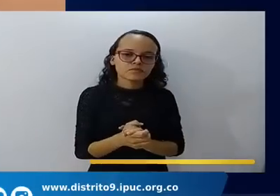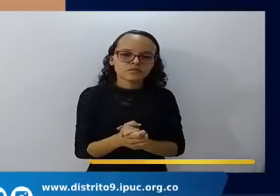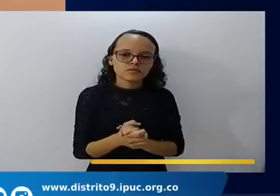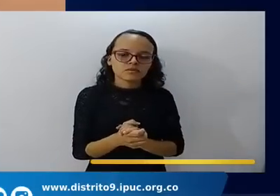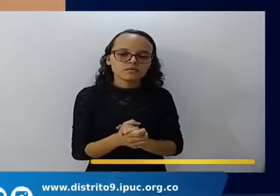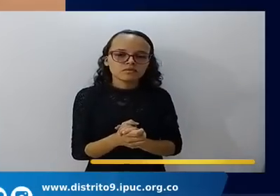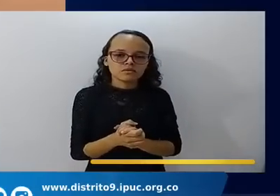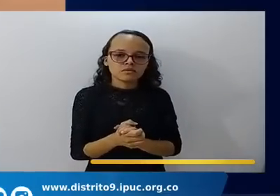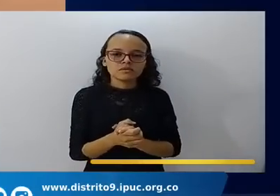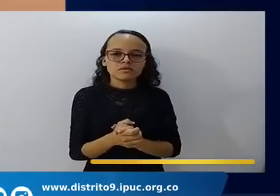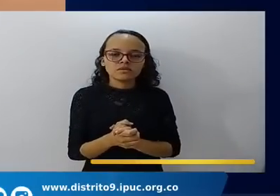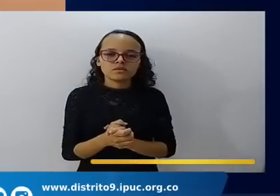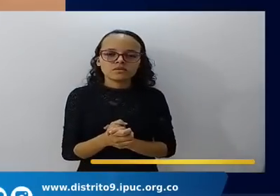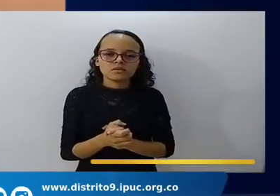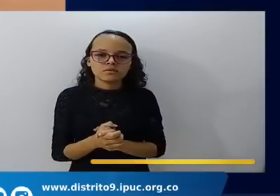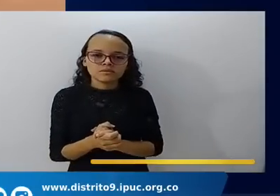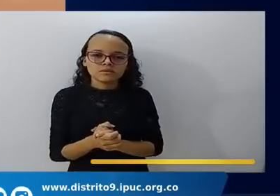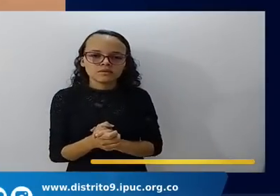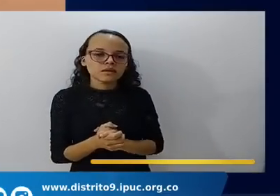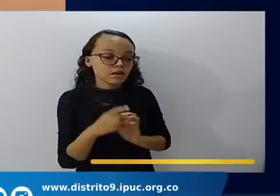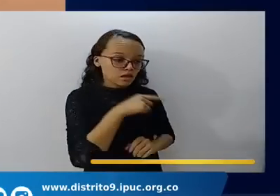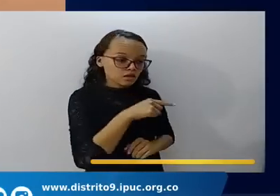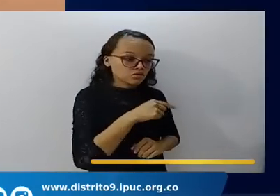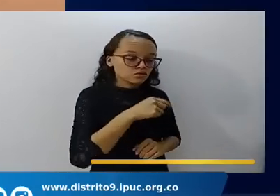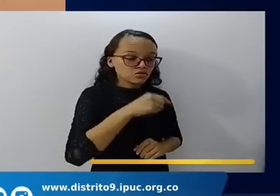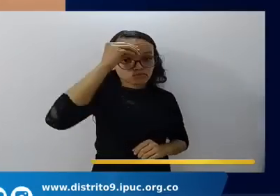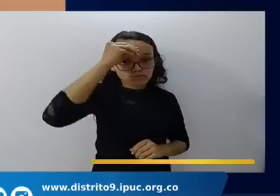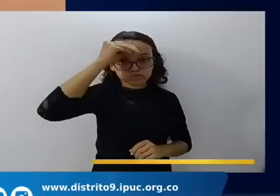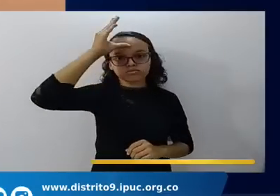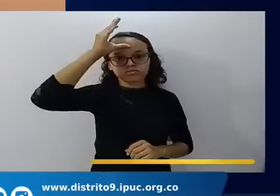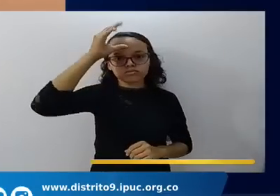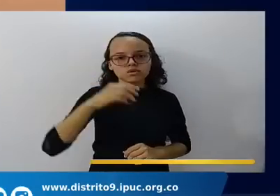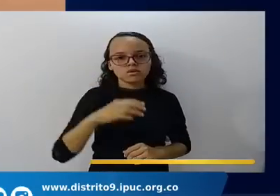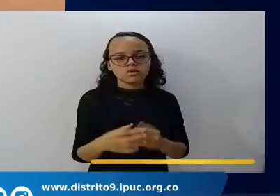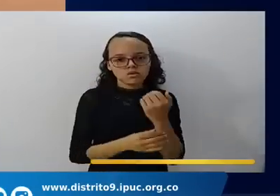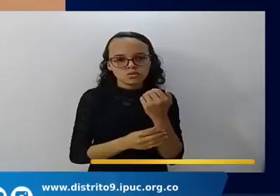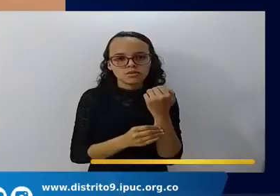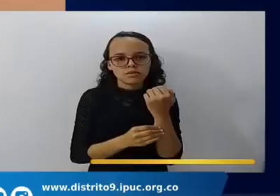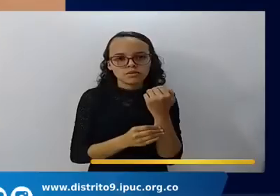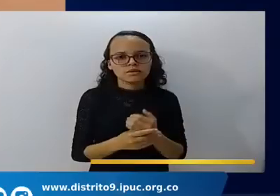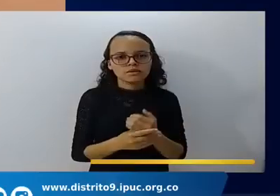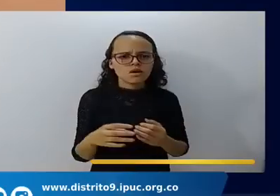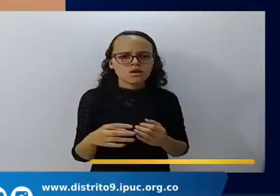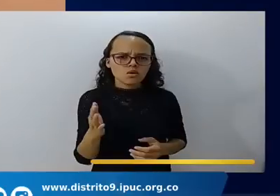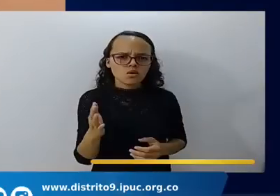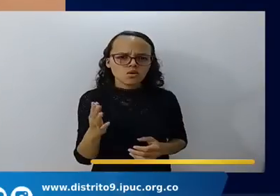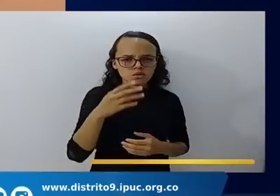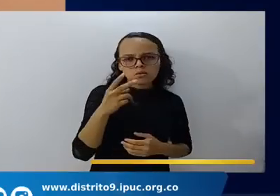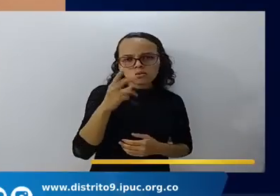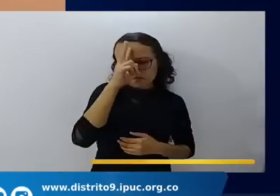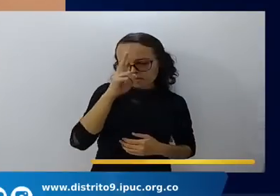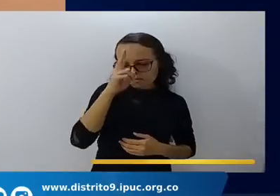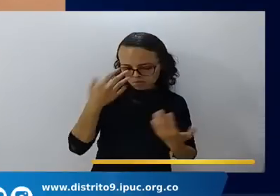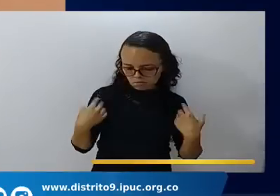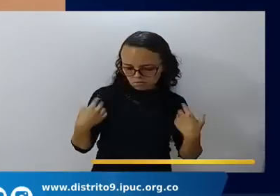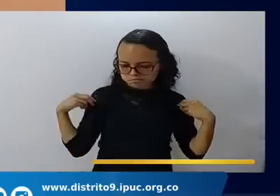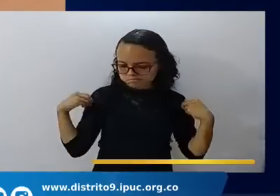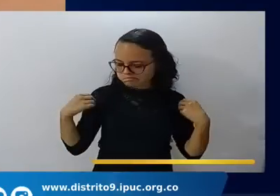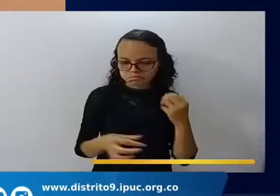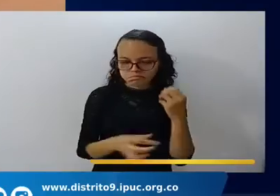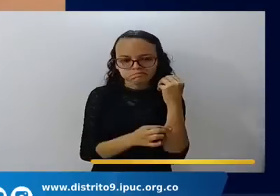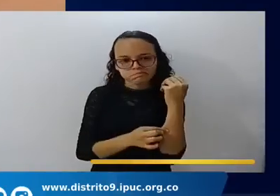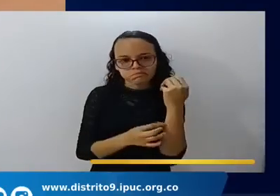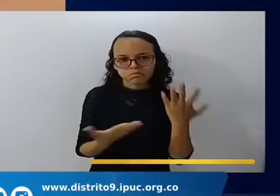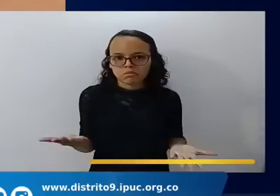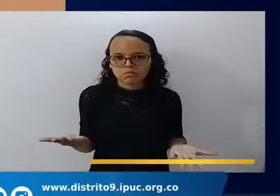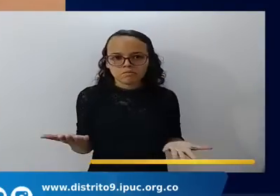mediante su sabiduría humana mediante su apariencia física mediante sus